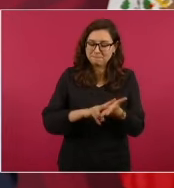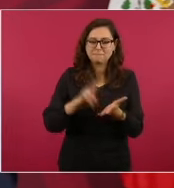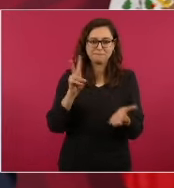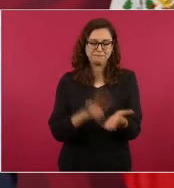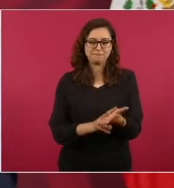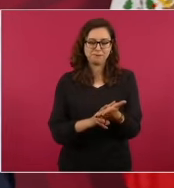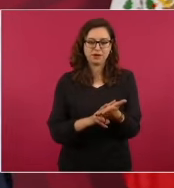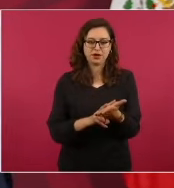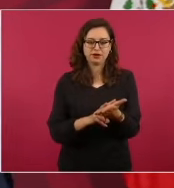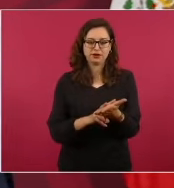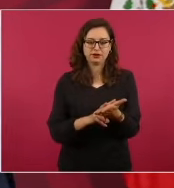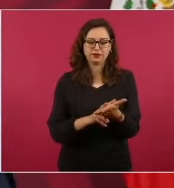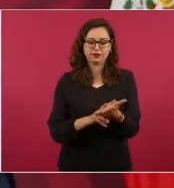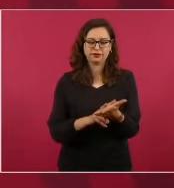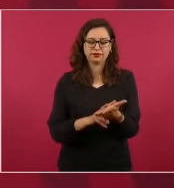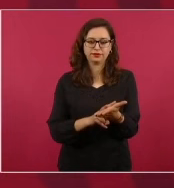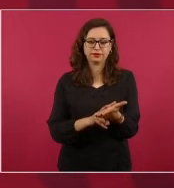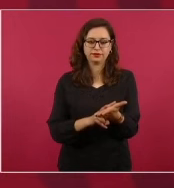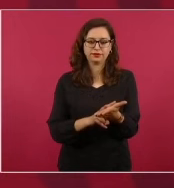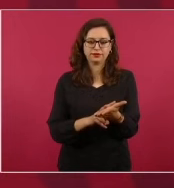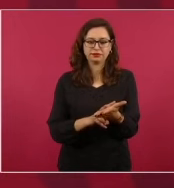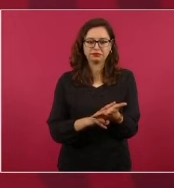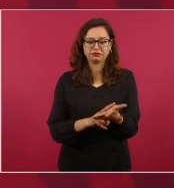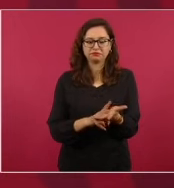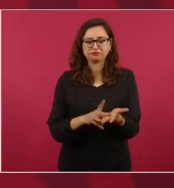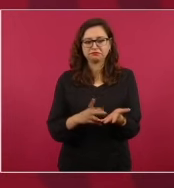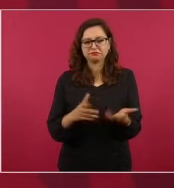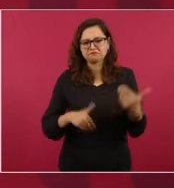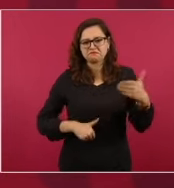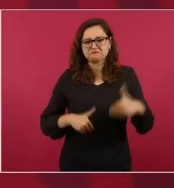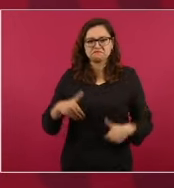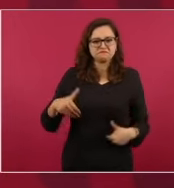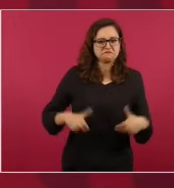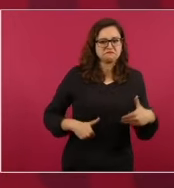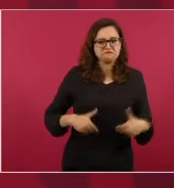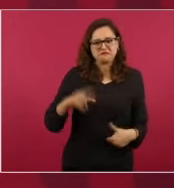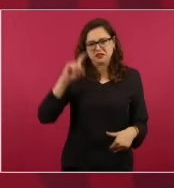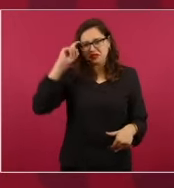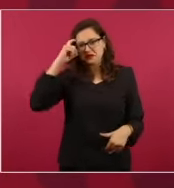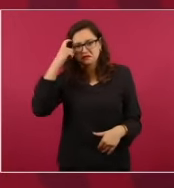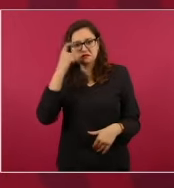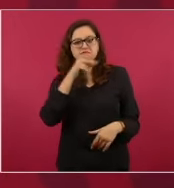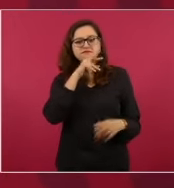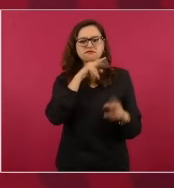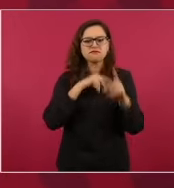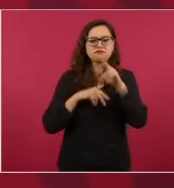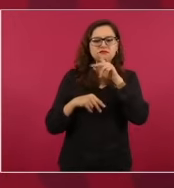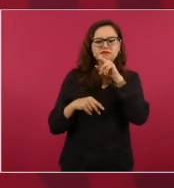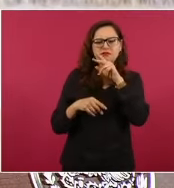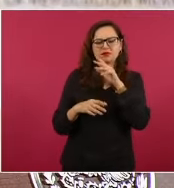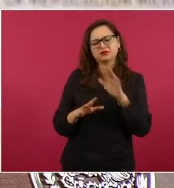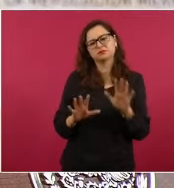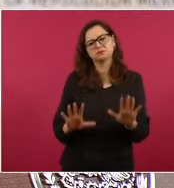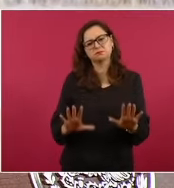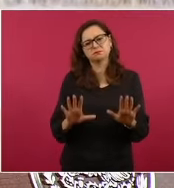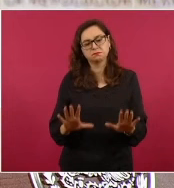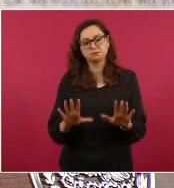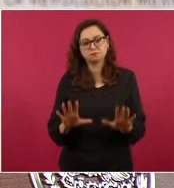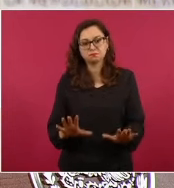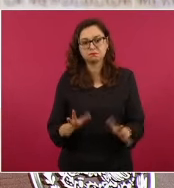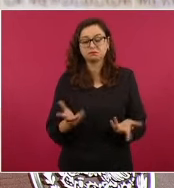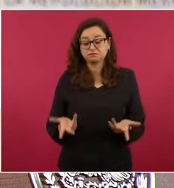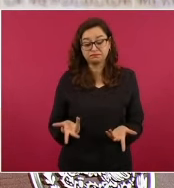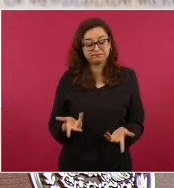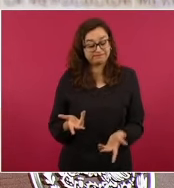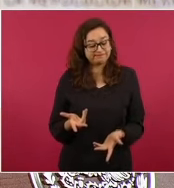enojarse, no preocuparnos, es un